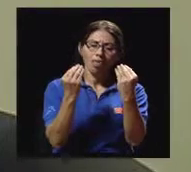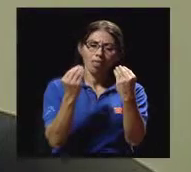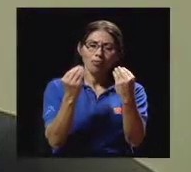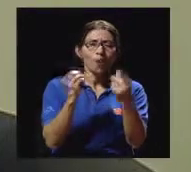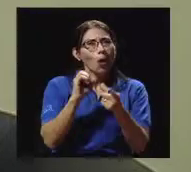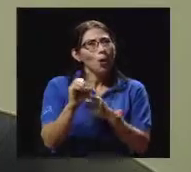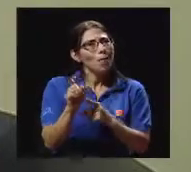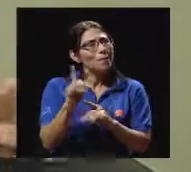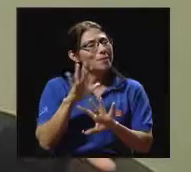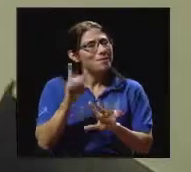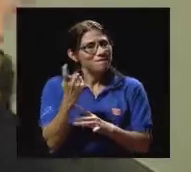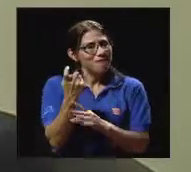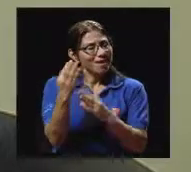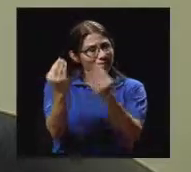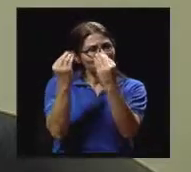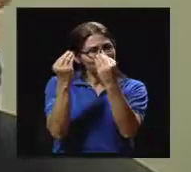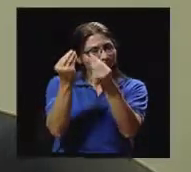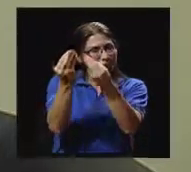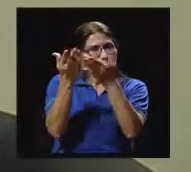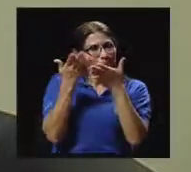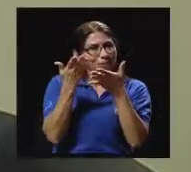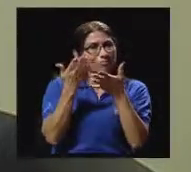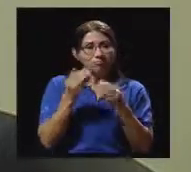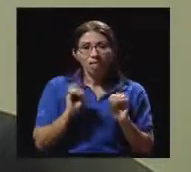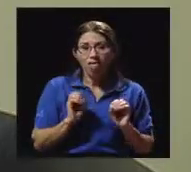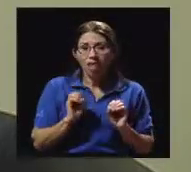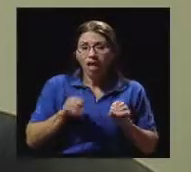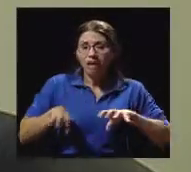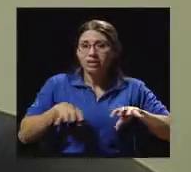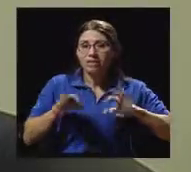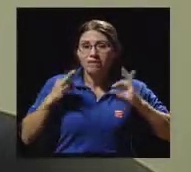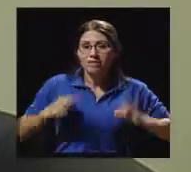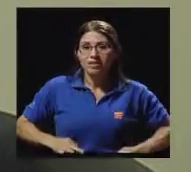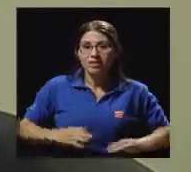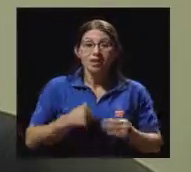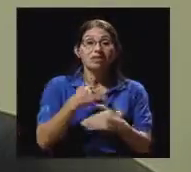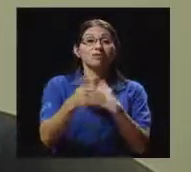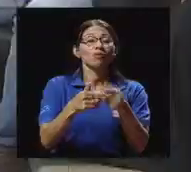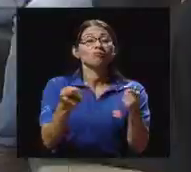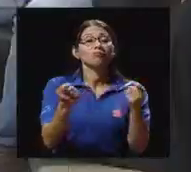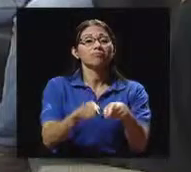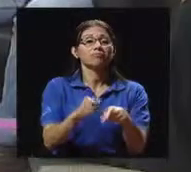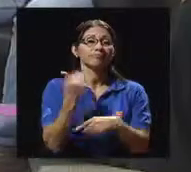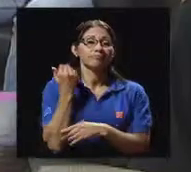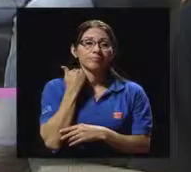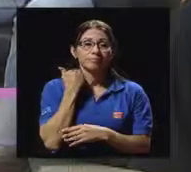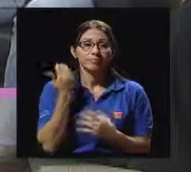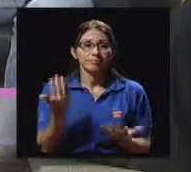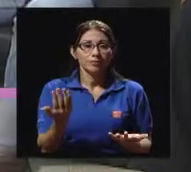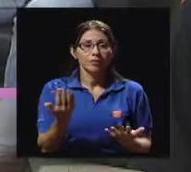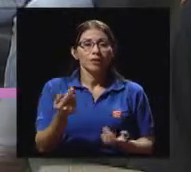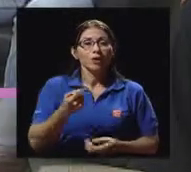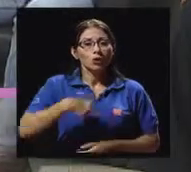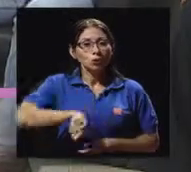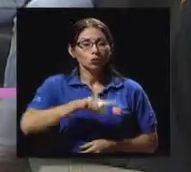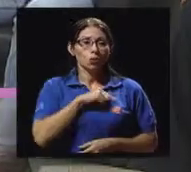actividad física, pues llega a tener esas causas, esas consecuencias. Nosotros tenemos más trastornos,